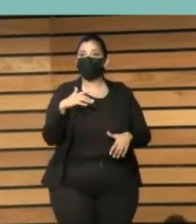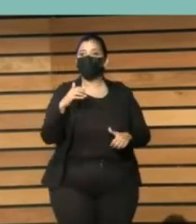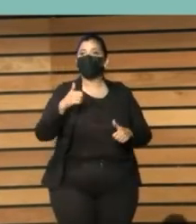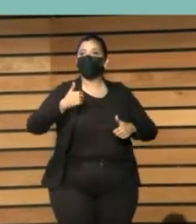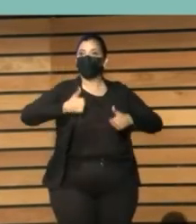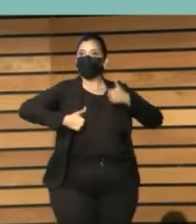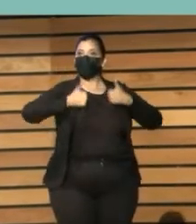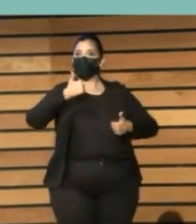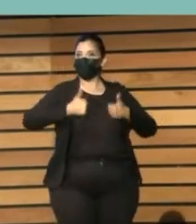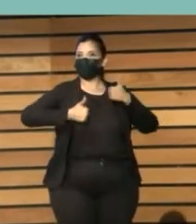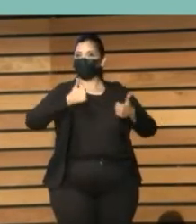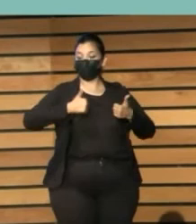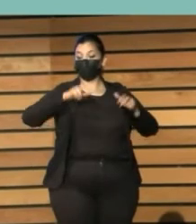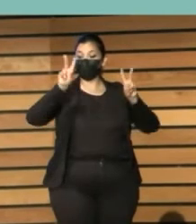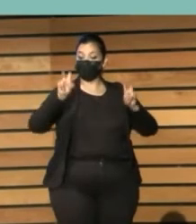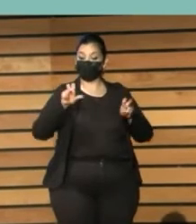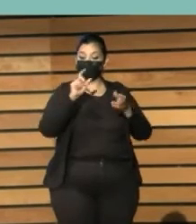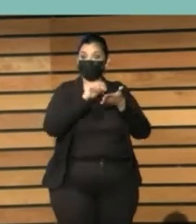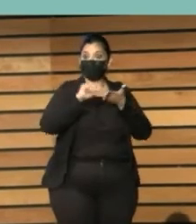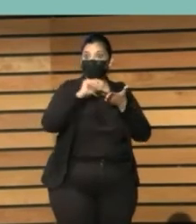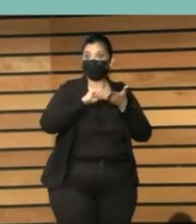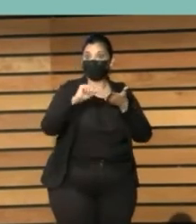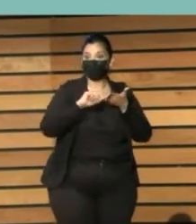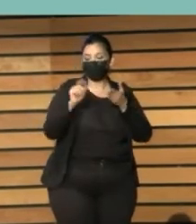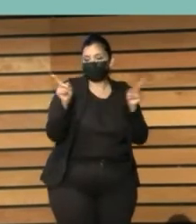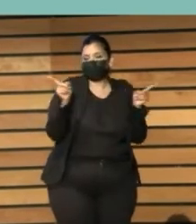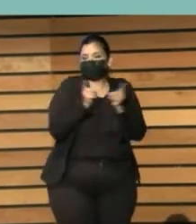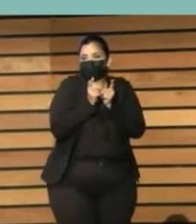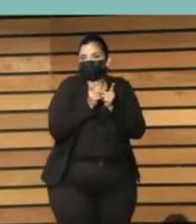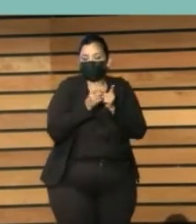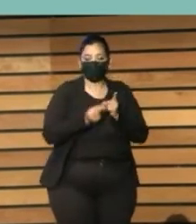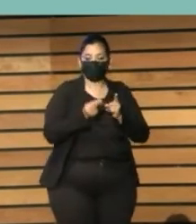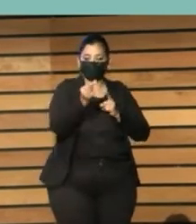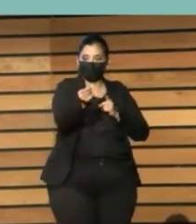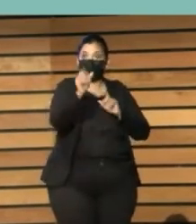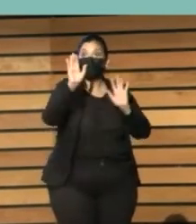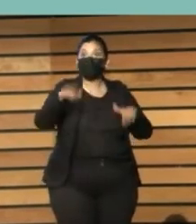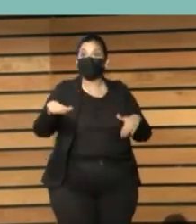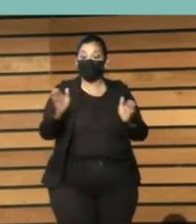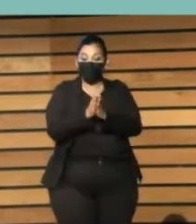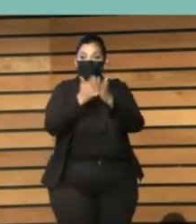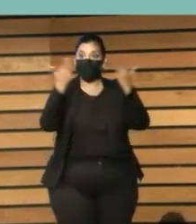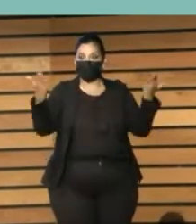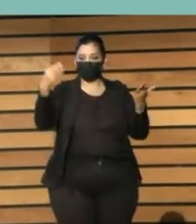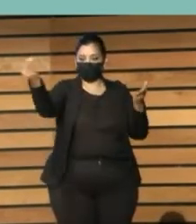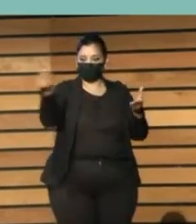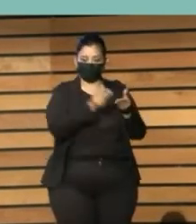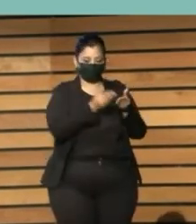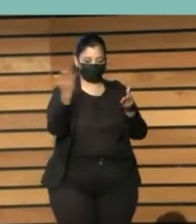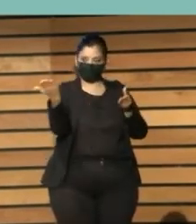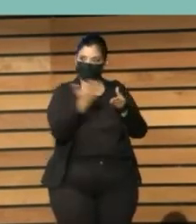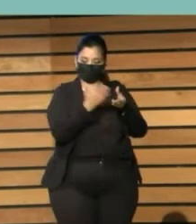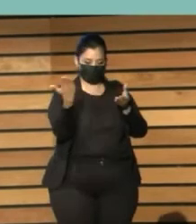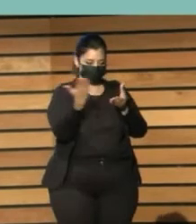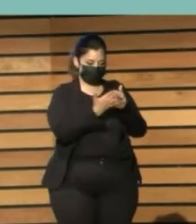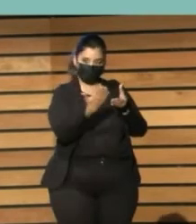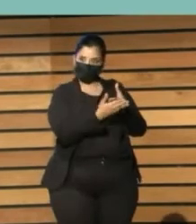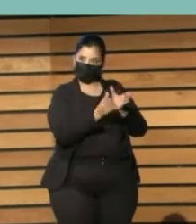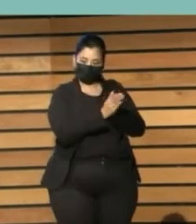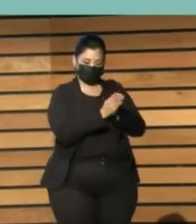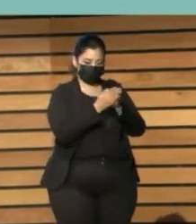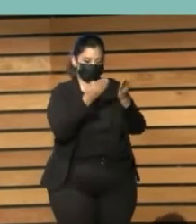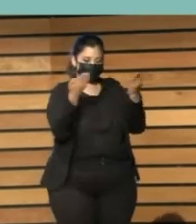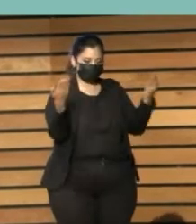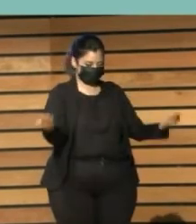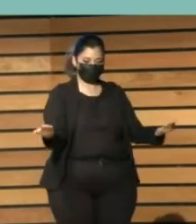microrelatos para jóvenes y se ha editado el libro. Entonces, es un programa también redondo. También nos